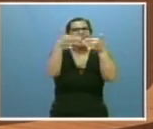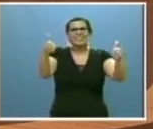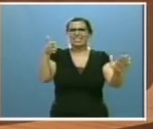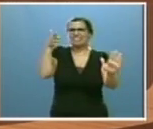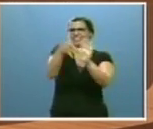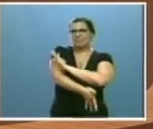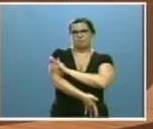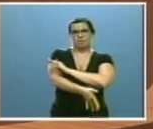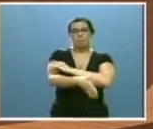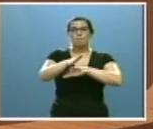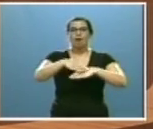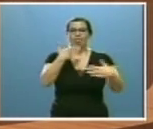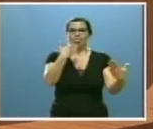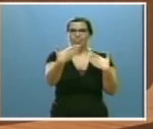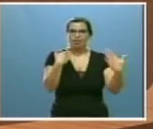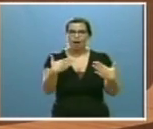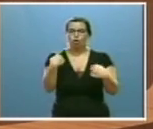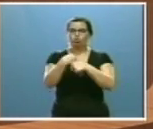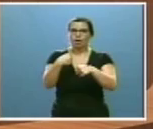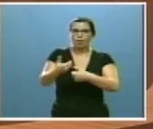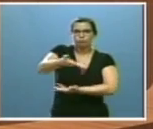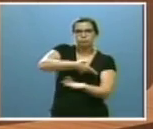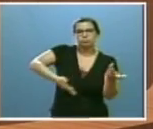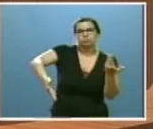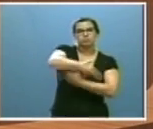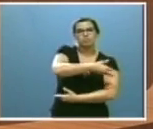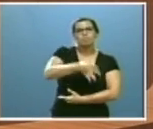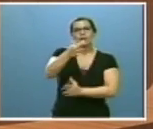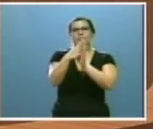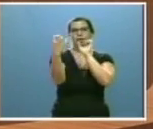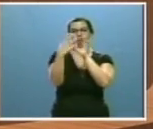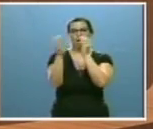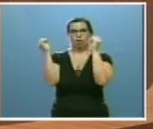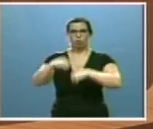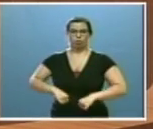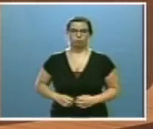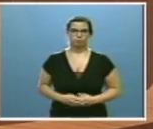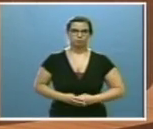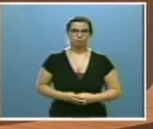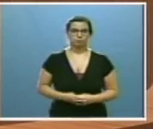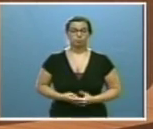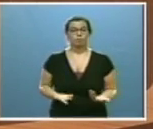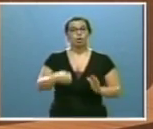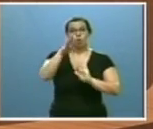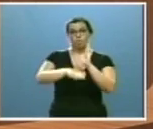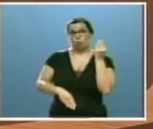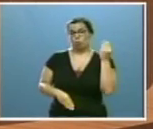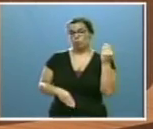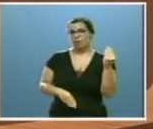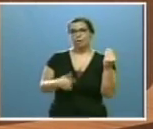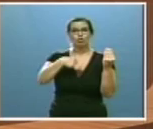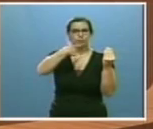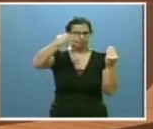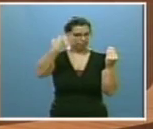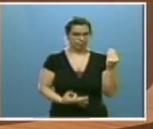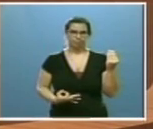al diálogo, al trabajo conjunto y al acuerdo. Un programa, les aseguro,